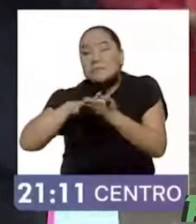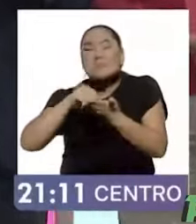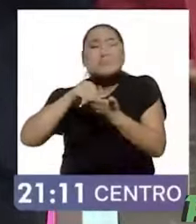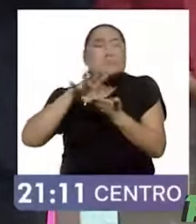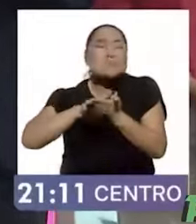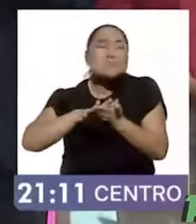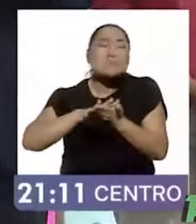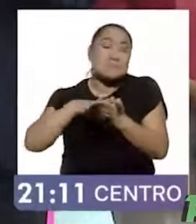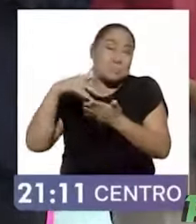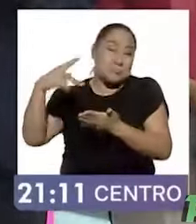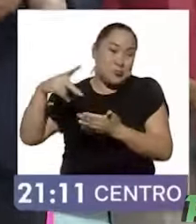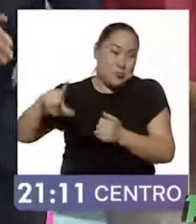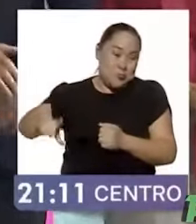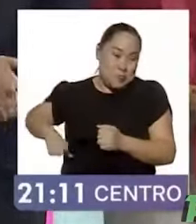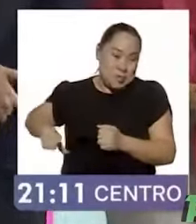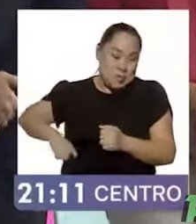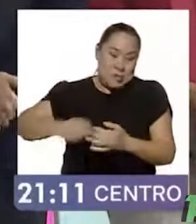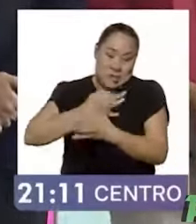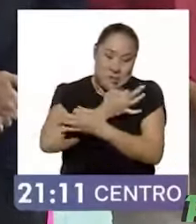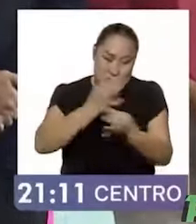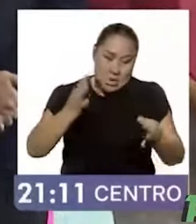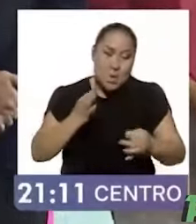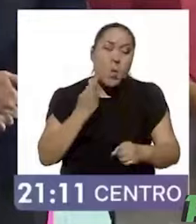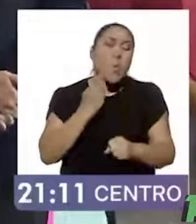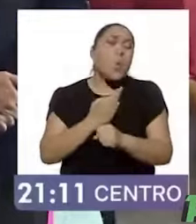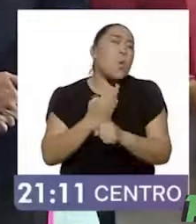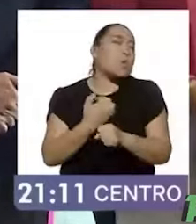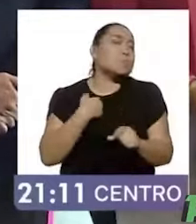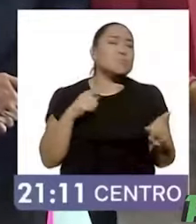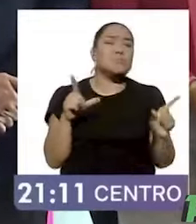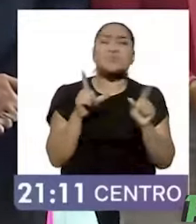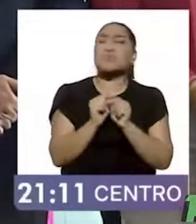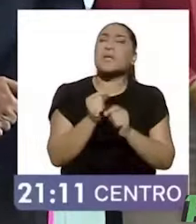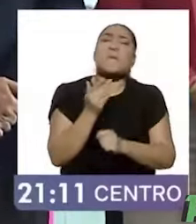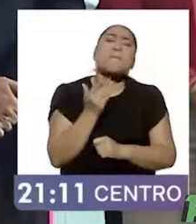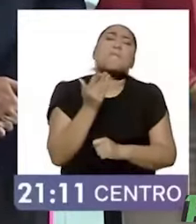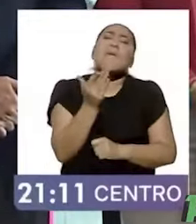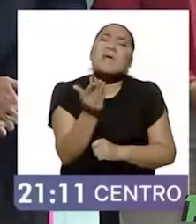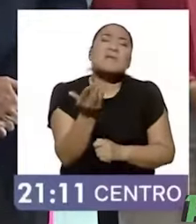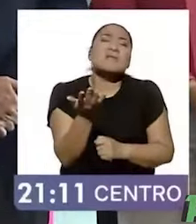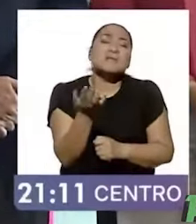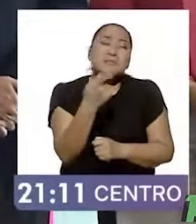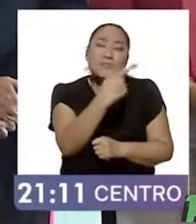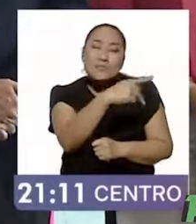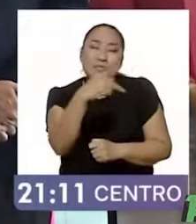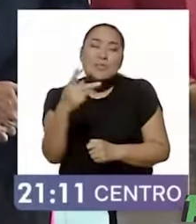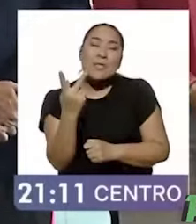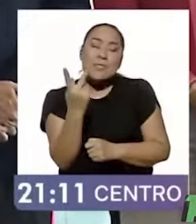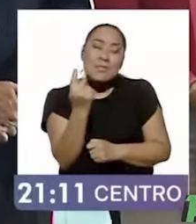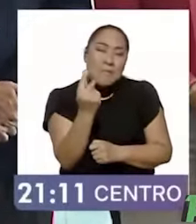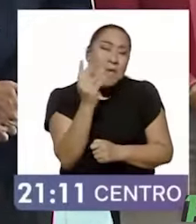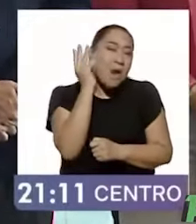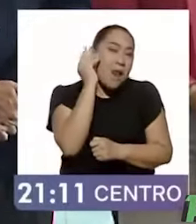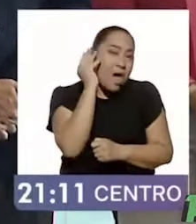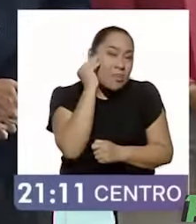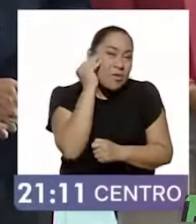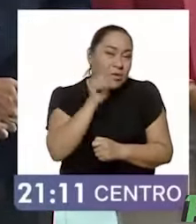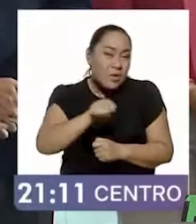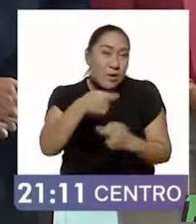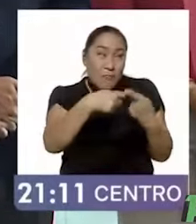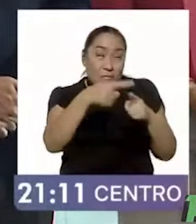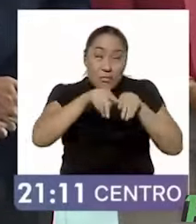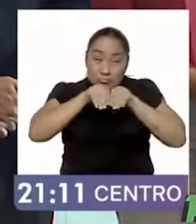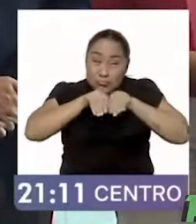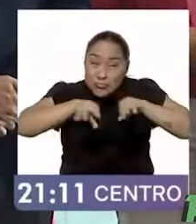gobierno, que le pedimos a los medios masivos de comunicación. Si bien nosotros